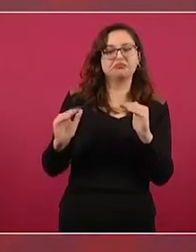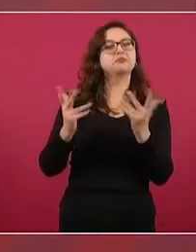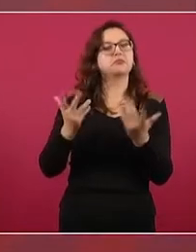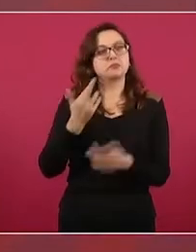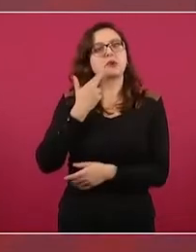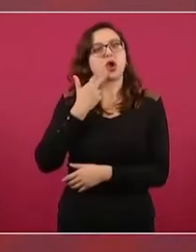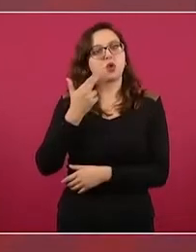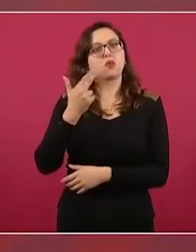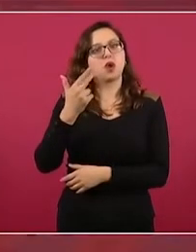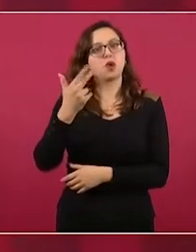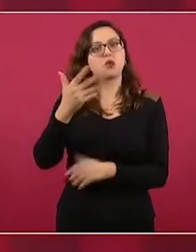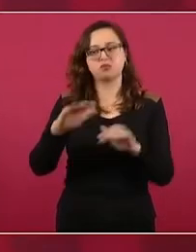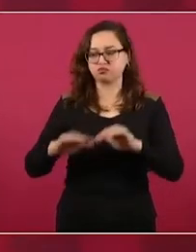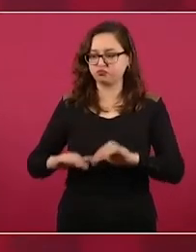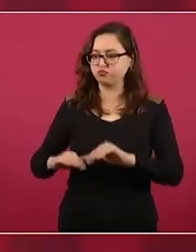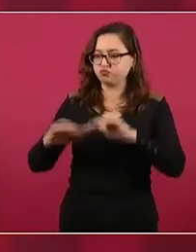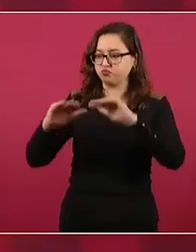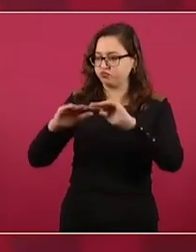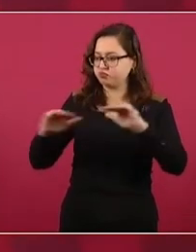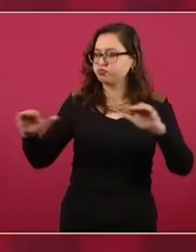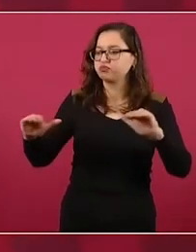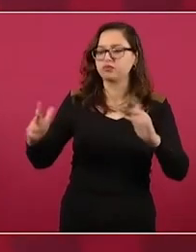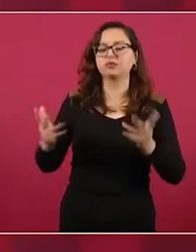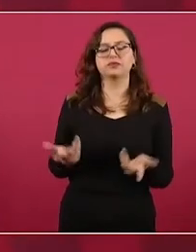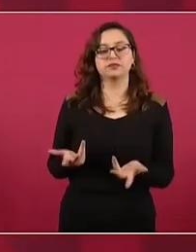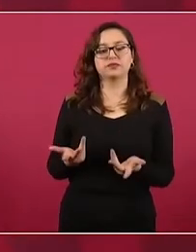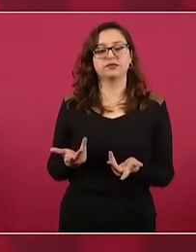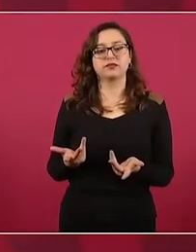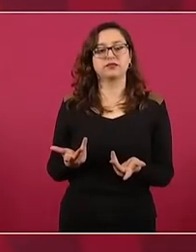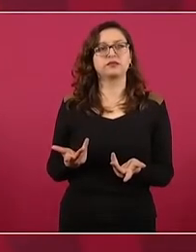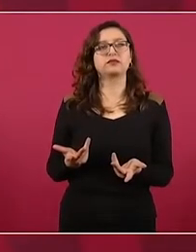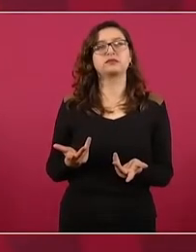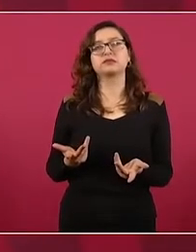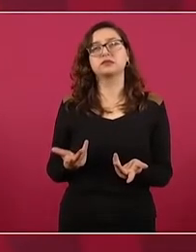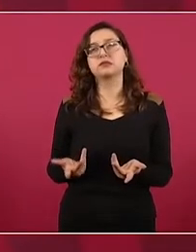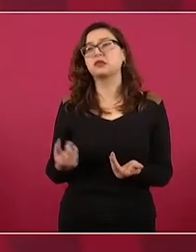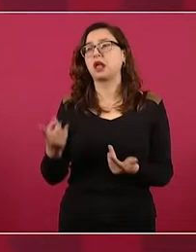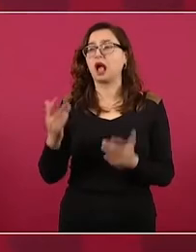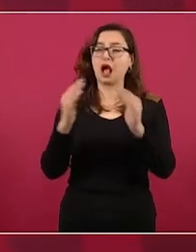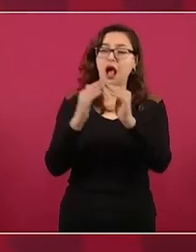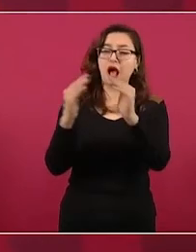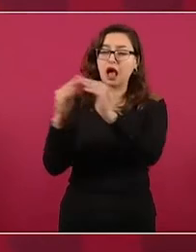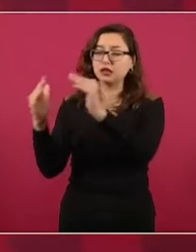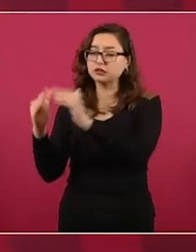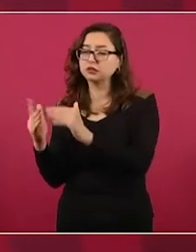En la última encuesta sobre ingresos de hogares,